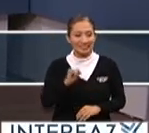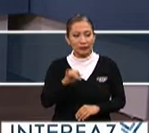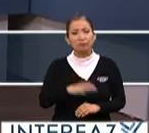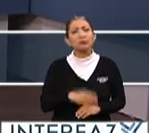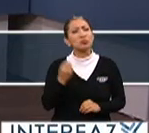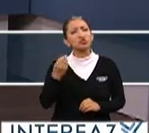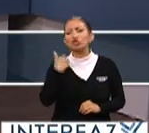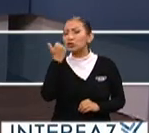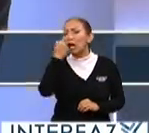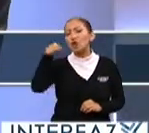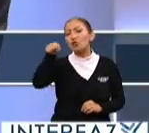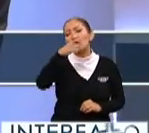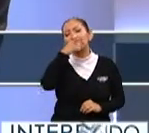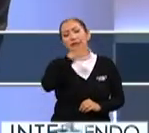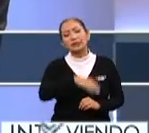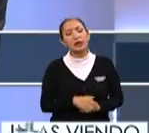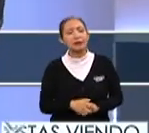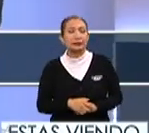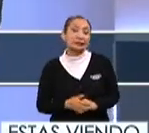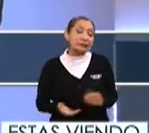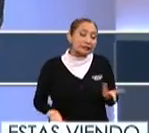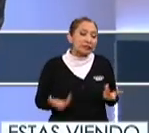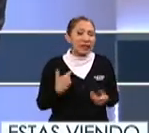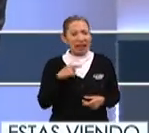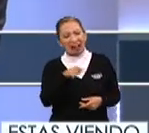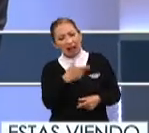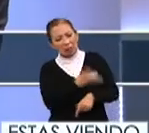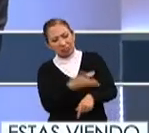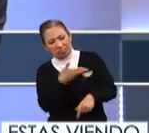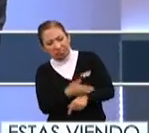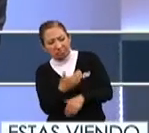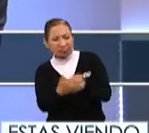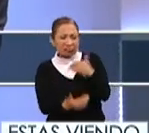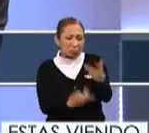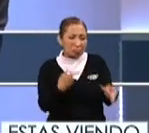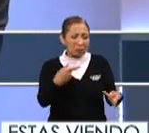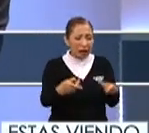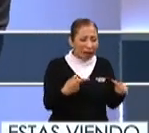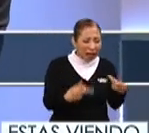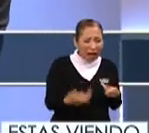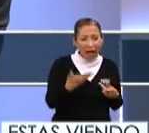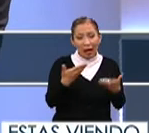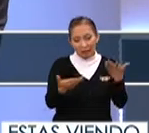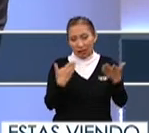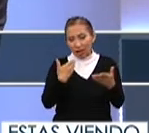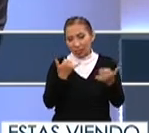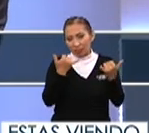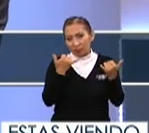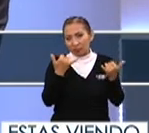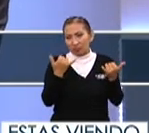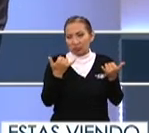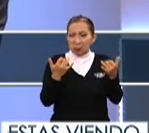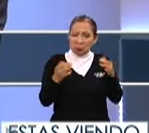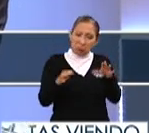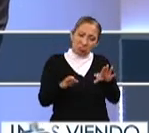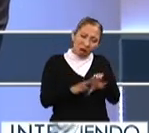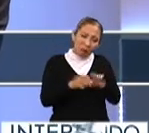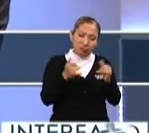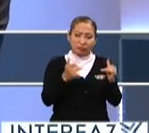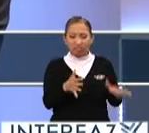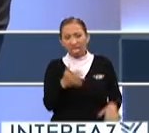muchos estudiantes dicen bueno hacer todo este procedimiento que puede en un momento dado resultar pues